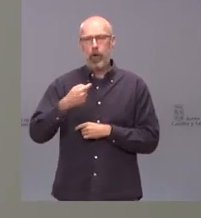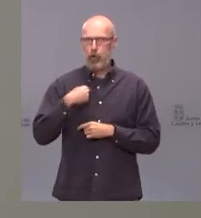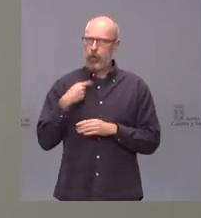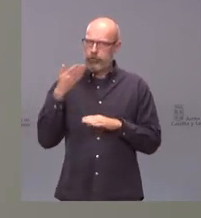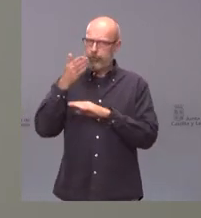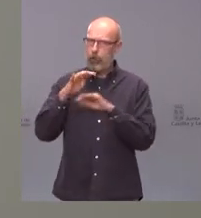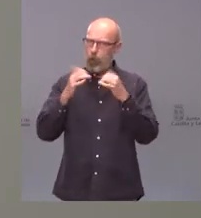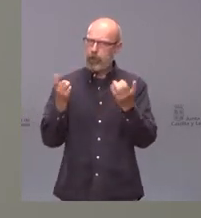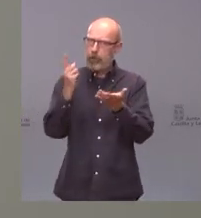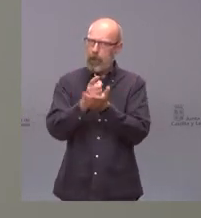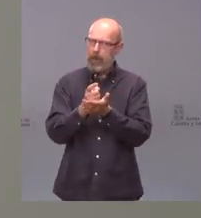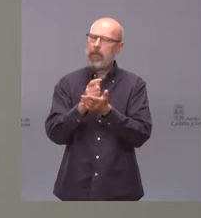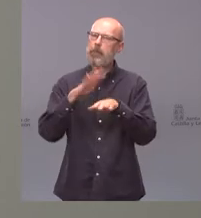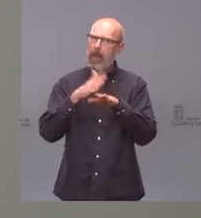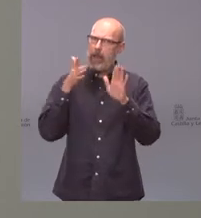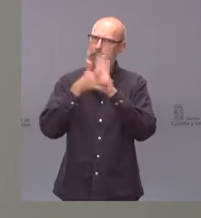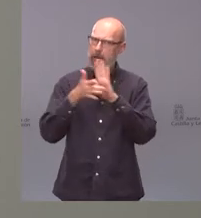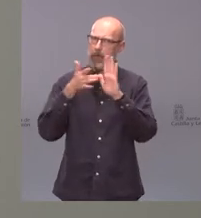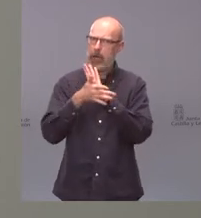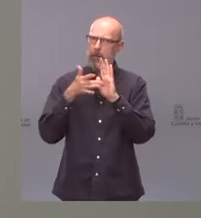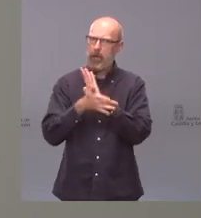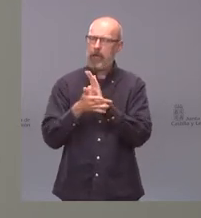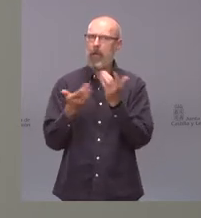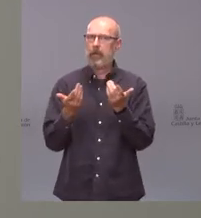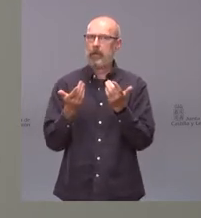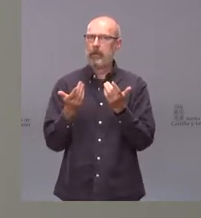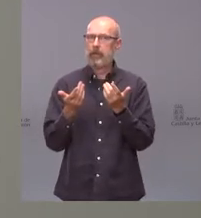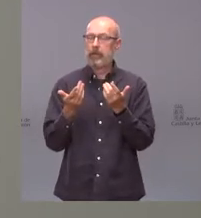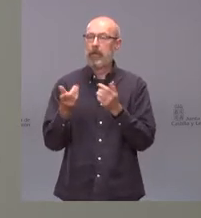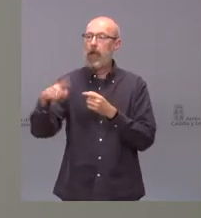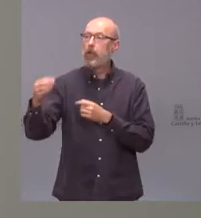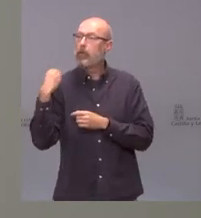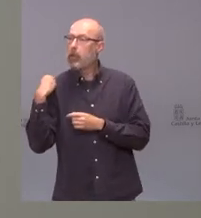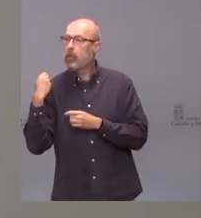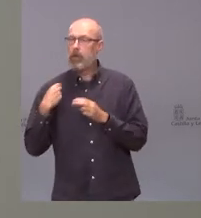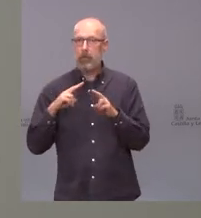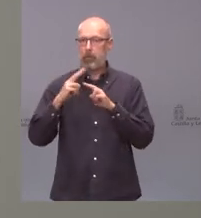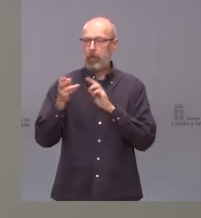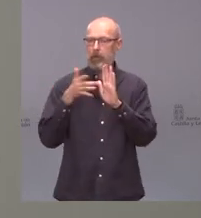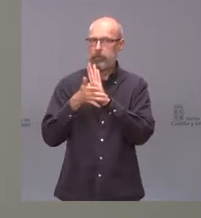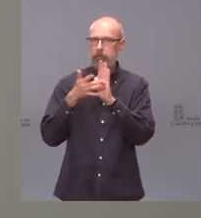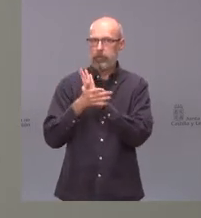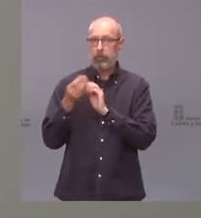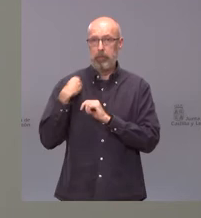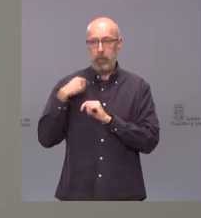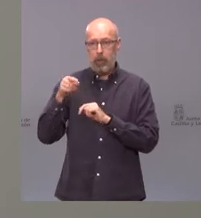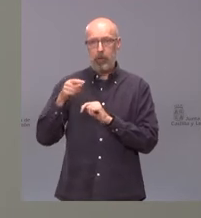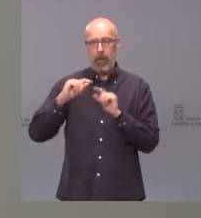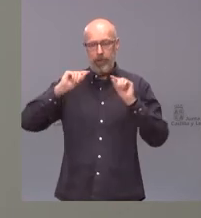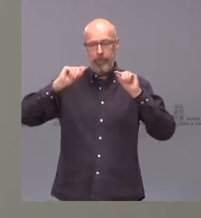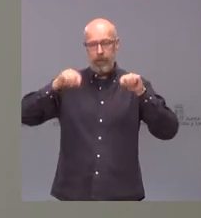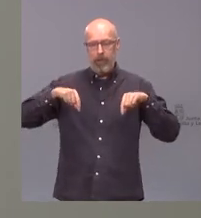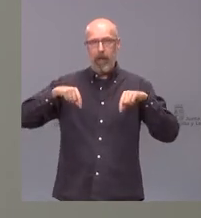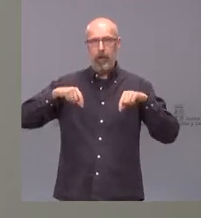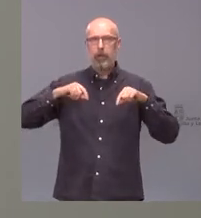para dar esas explicaciones que era lo que se reclamaba y lo que se había firmado en ese pacto de